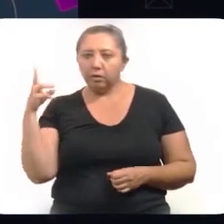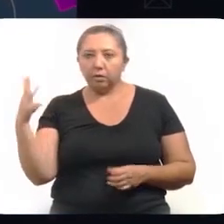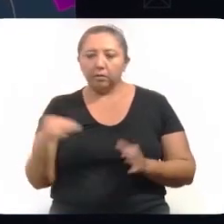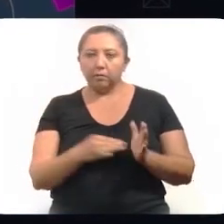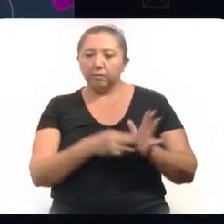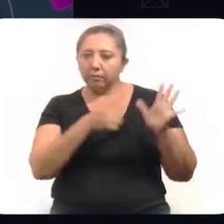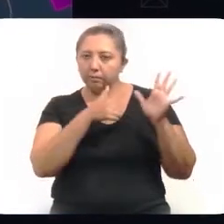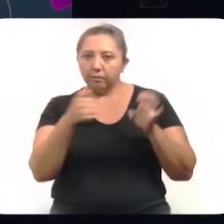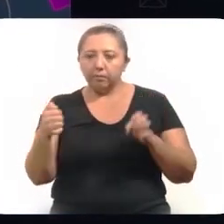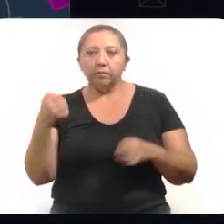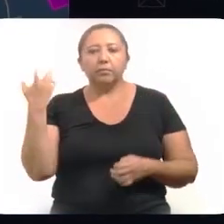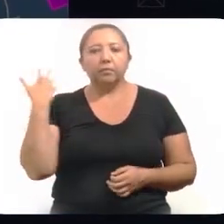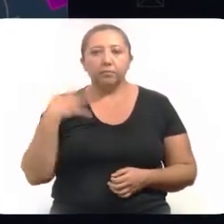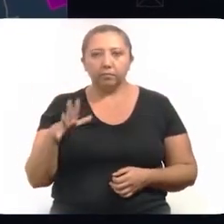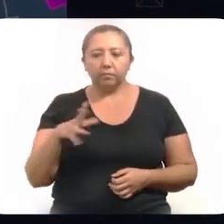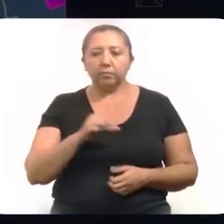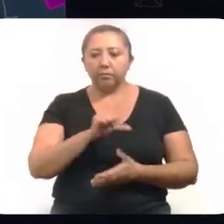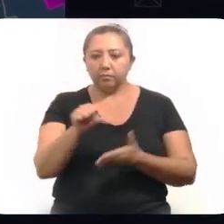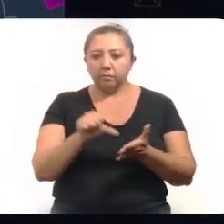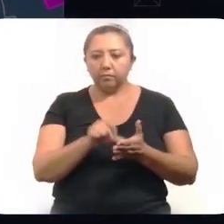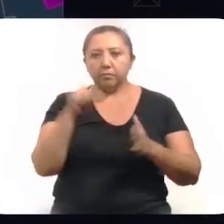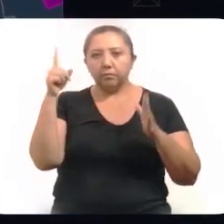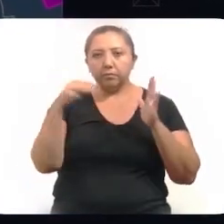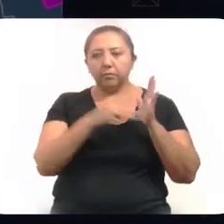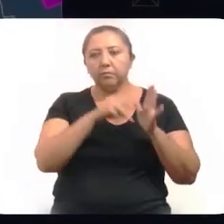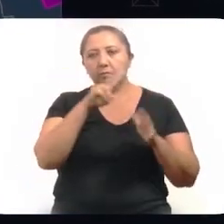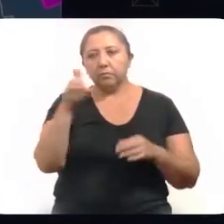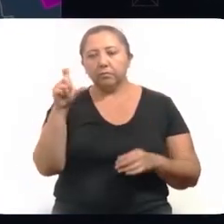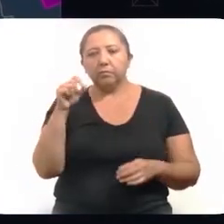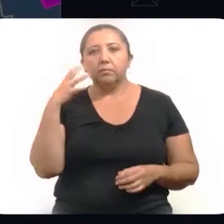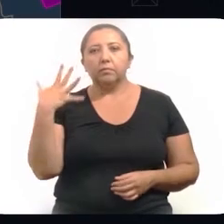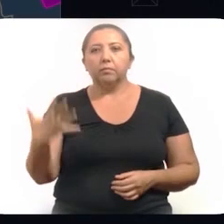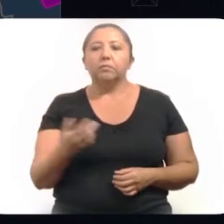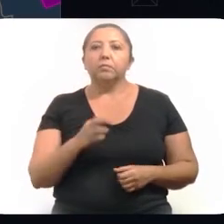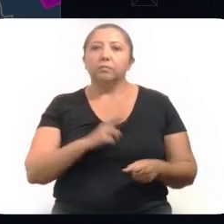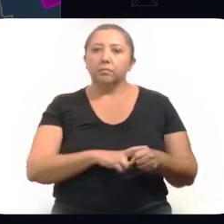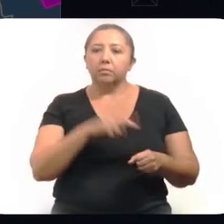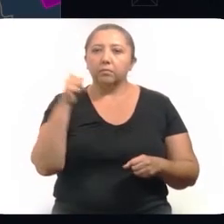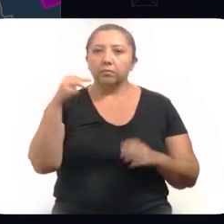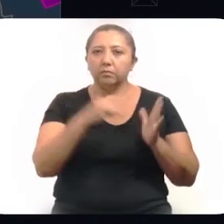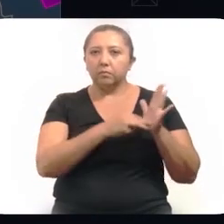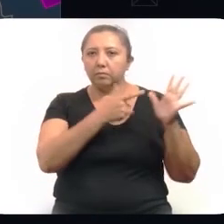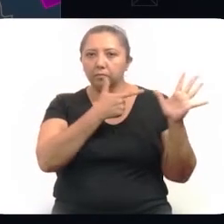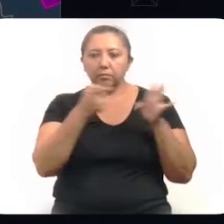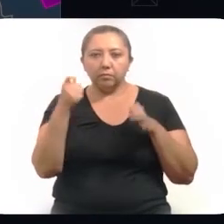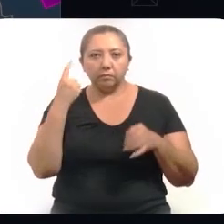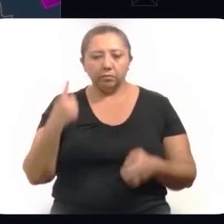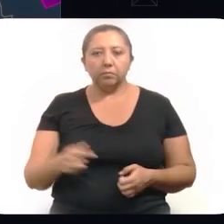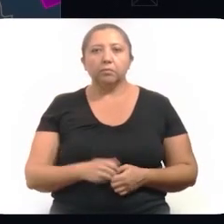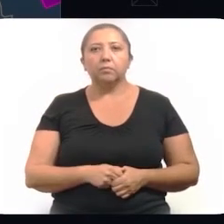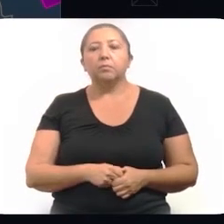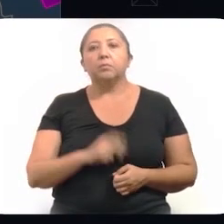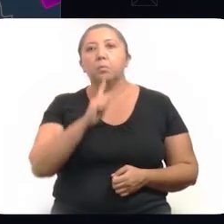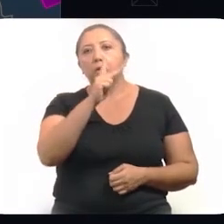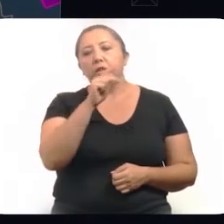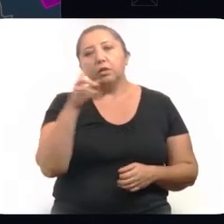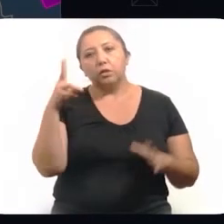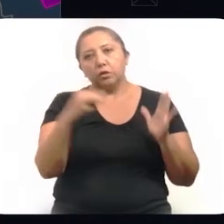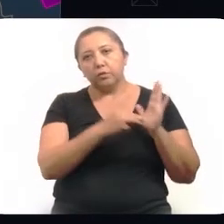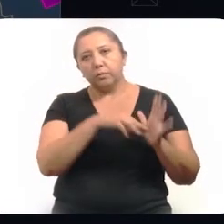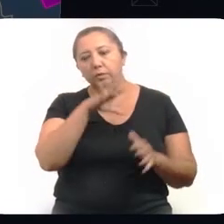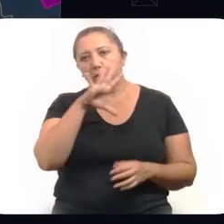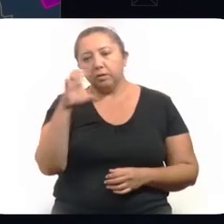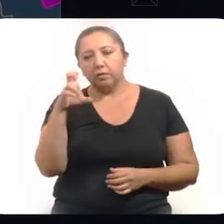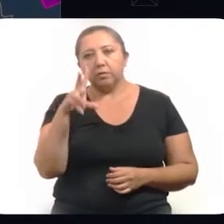3,610, en la zona centro 1,225, en la zona sur 1,701 y en la zona poniente 2